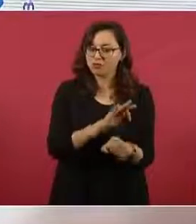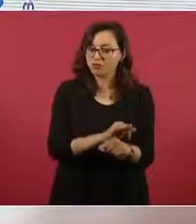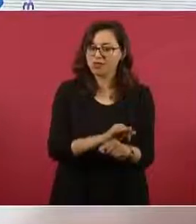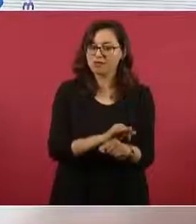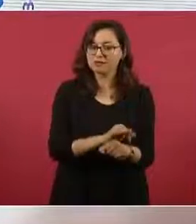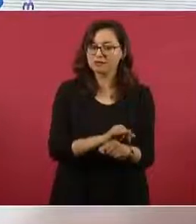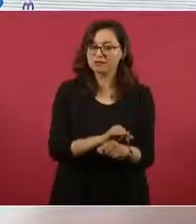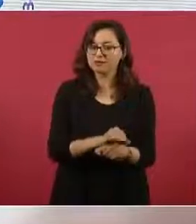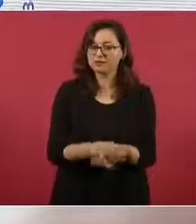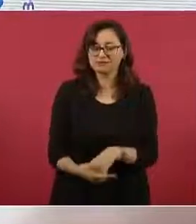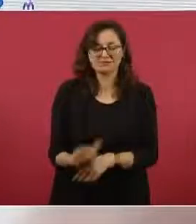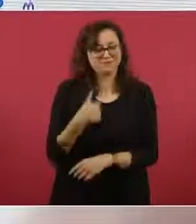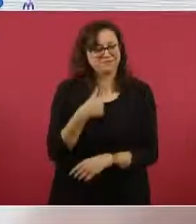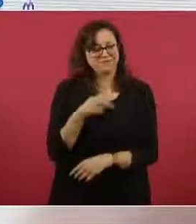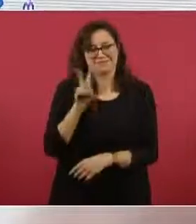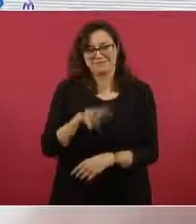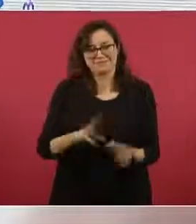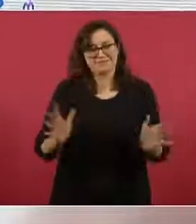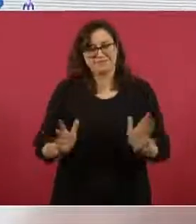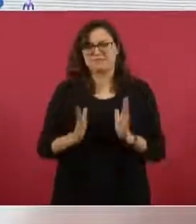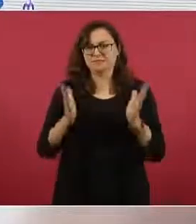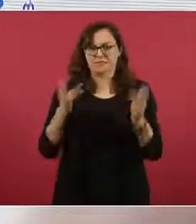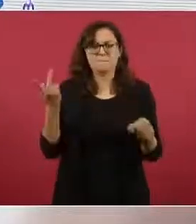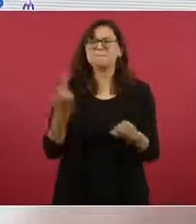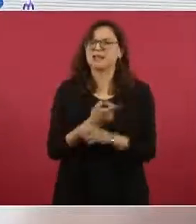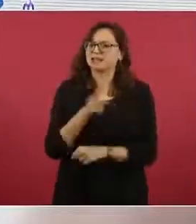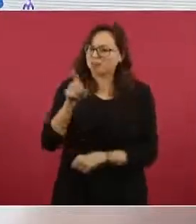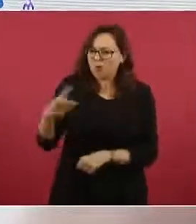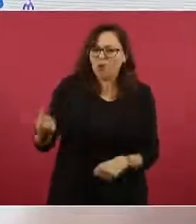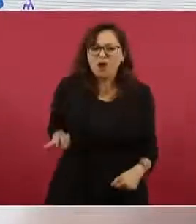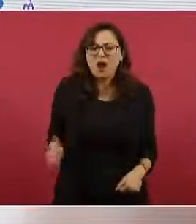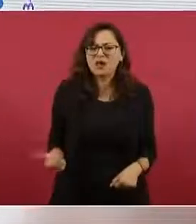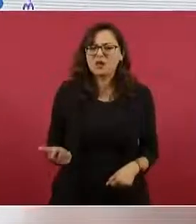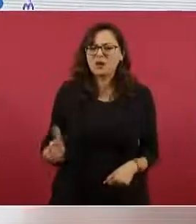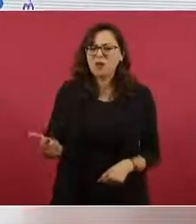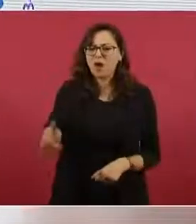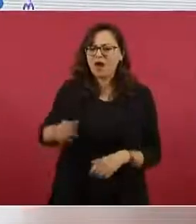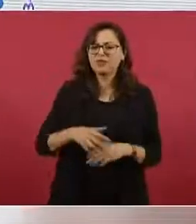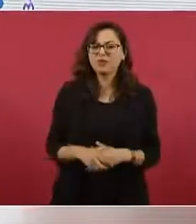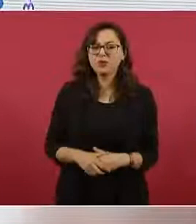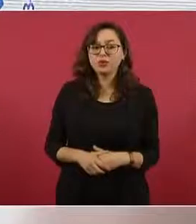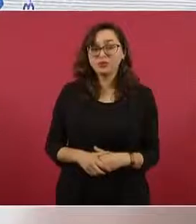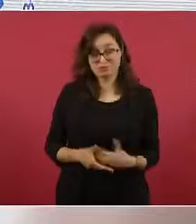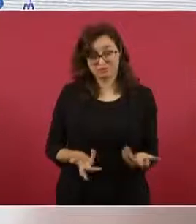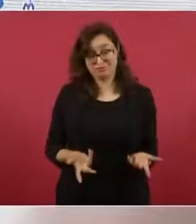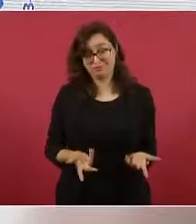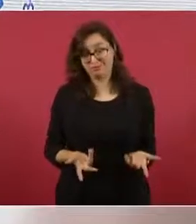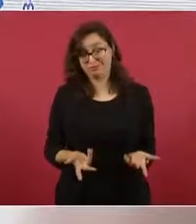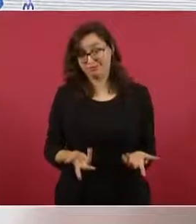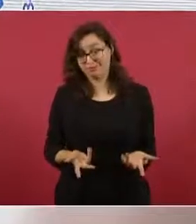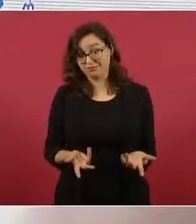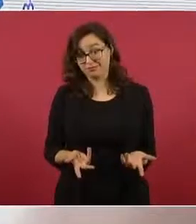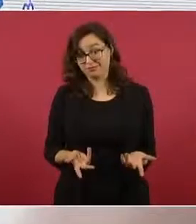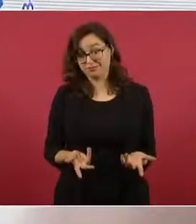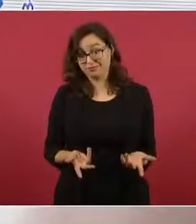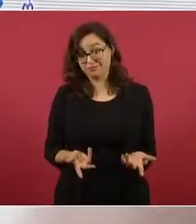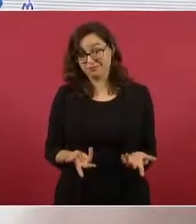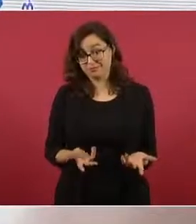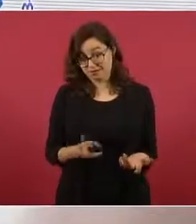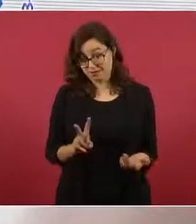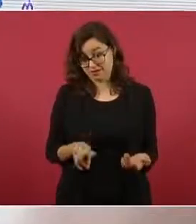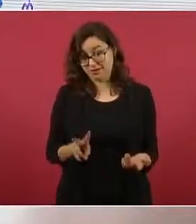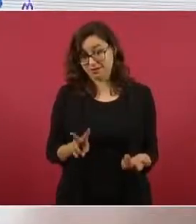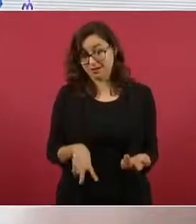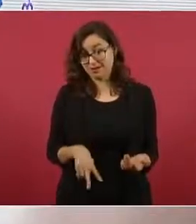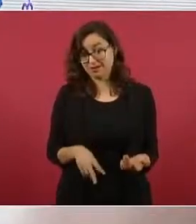A mí me llama mucho la atención lo de Guanajuato, para hablar en plata.